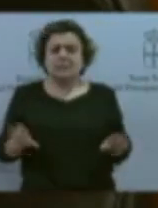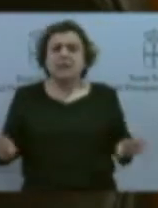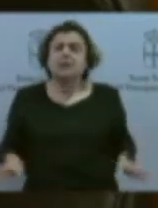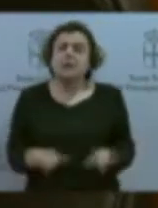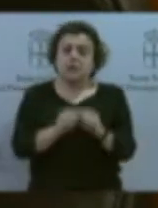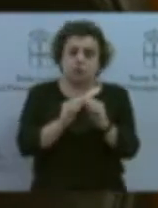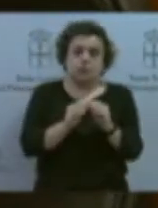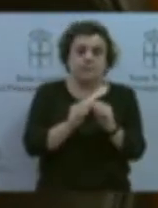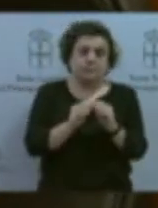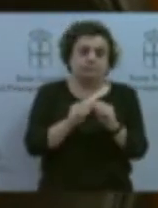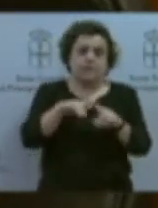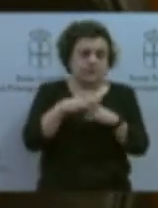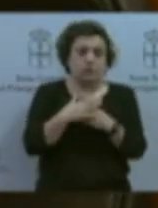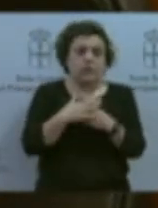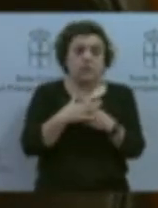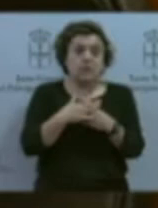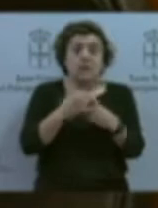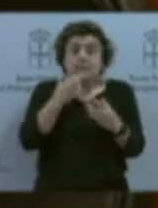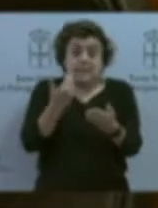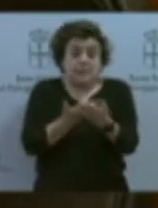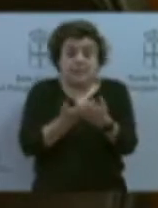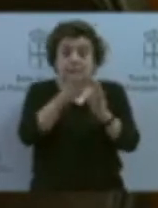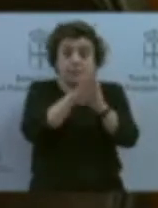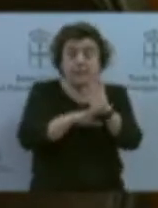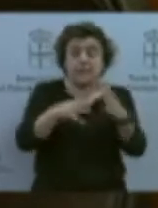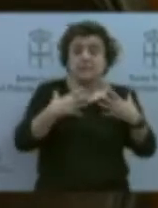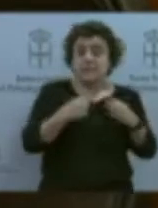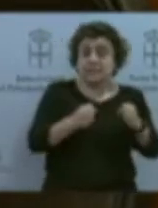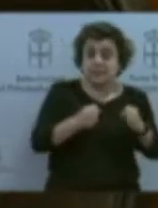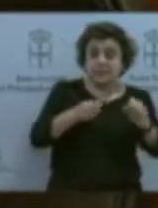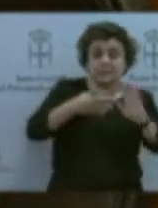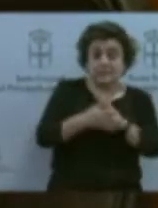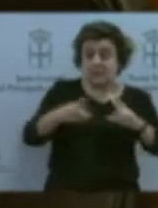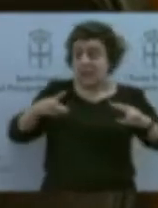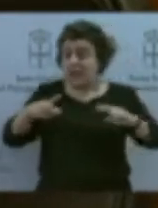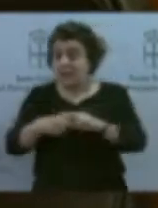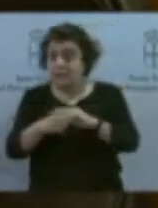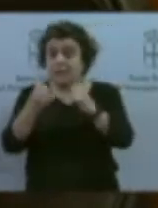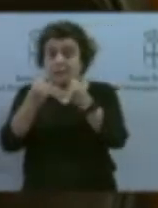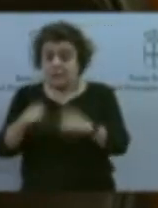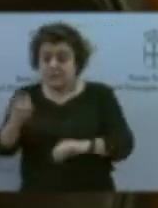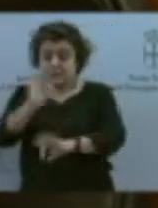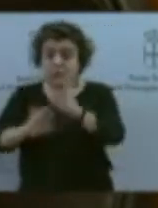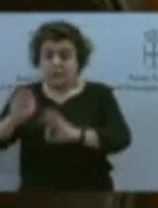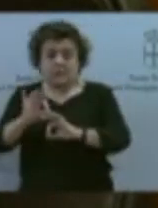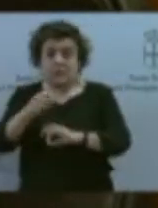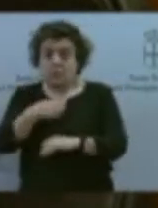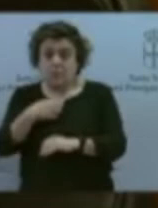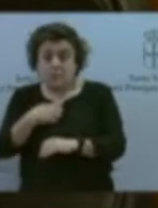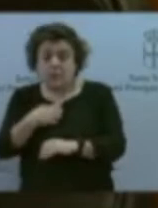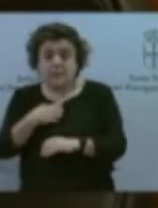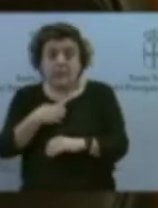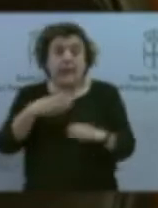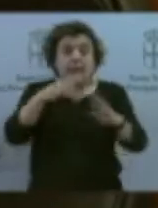las medidas sanitarias impiden llevar a cabo organizar este tipo de fiestas y las medidas sanitarias impiden que las fiestas de Prau y las verbenes populares se puedan